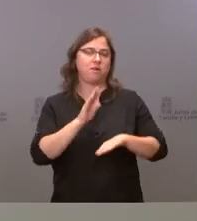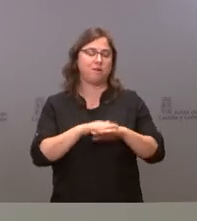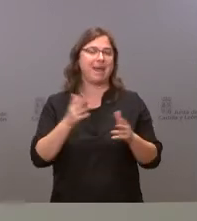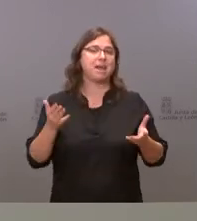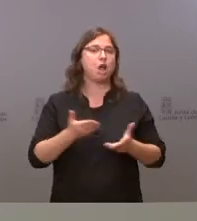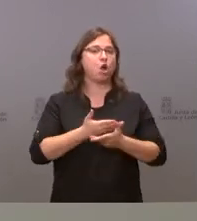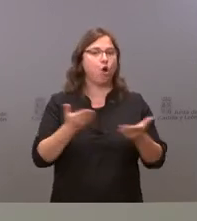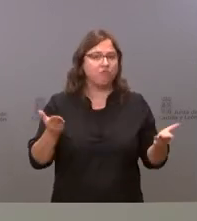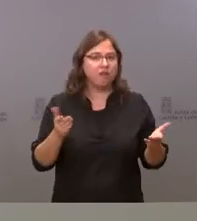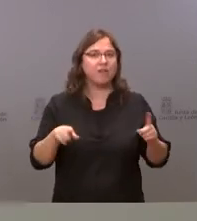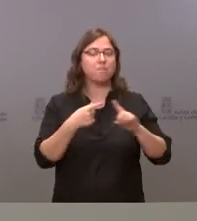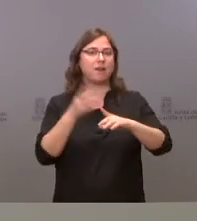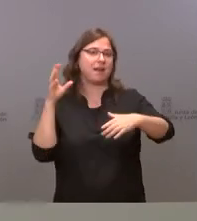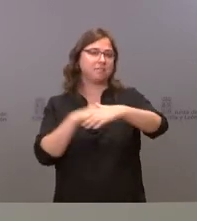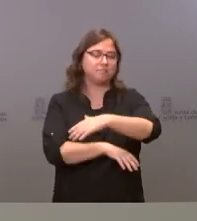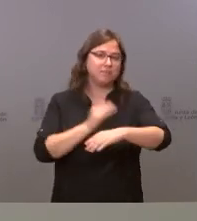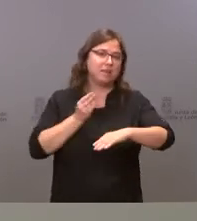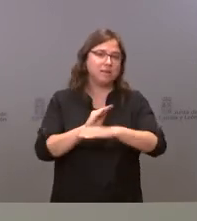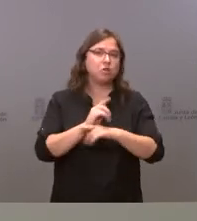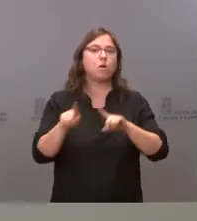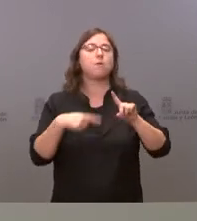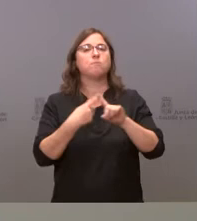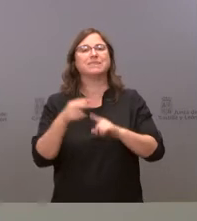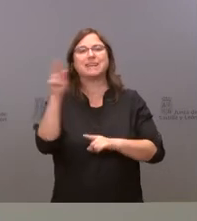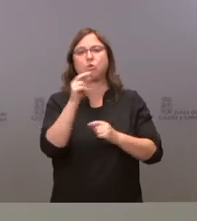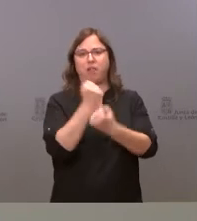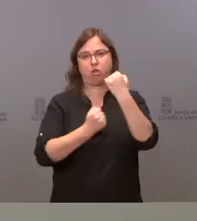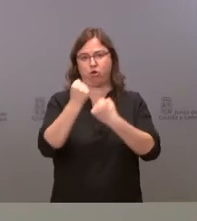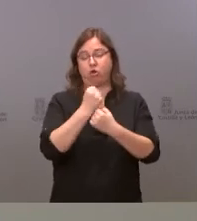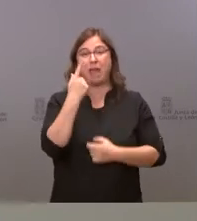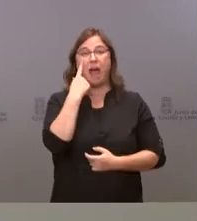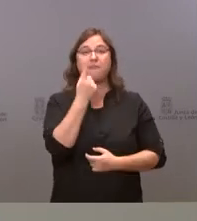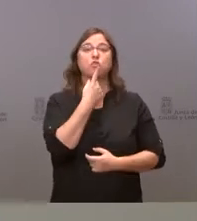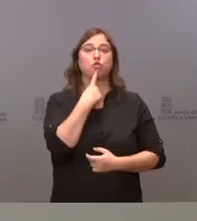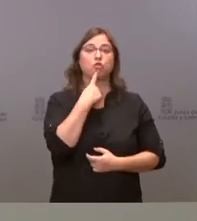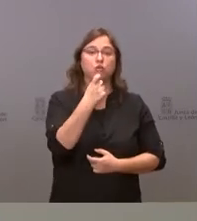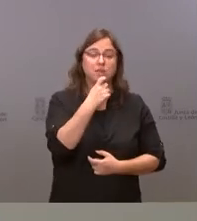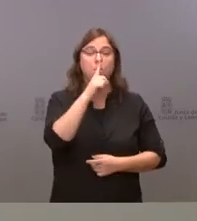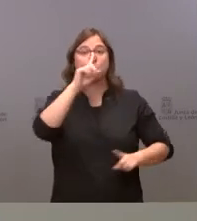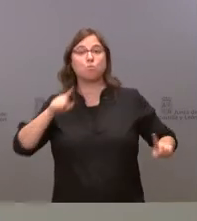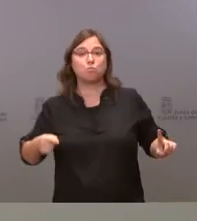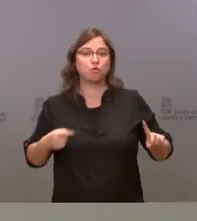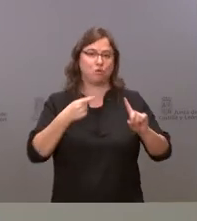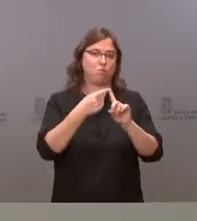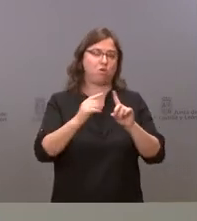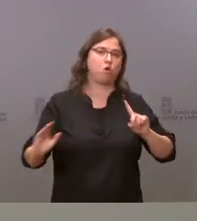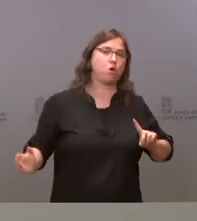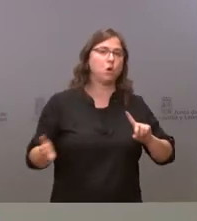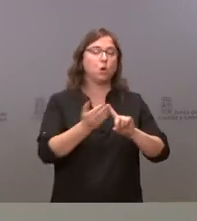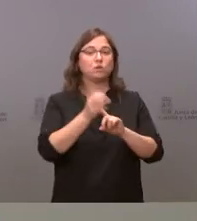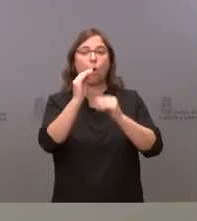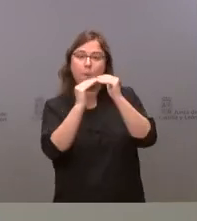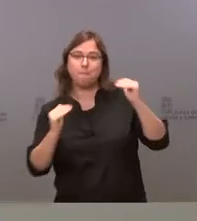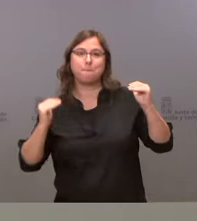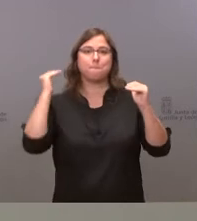confianza y para la inversión y para la recuperación económica que esperamos podamos conseguir como hemos dicho el próximo año alcanzar no superar